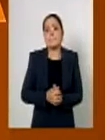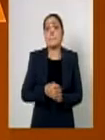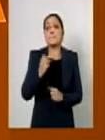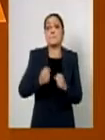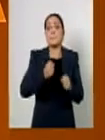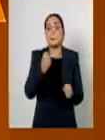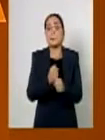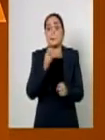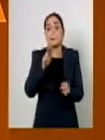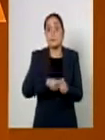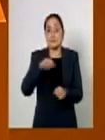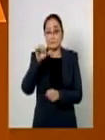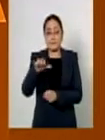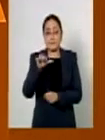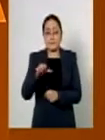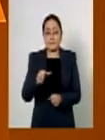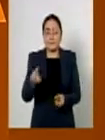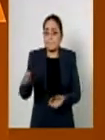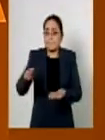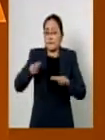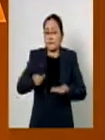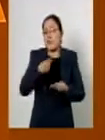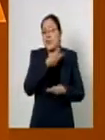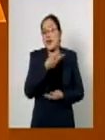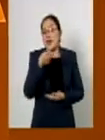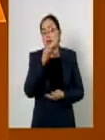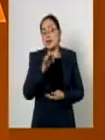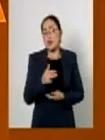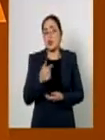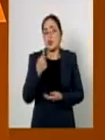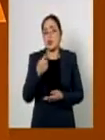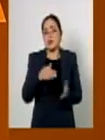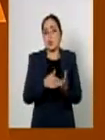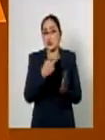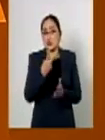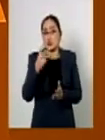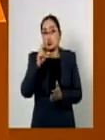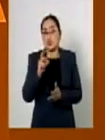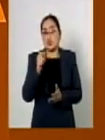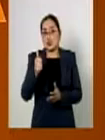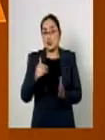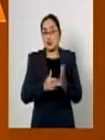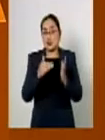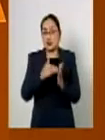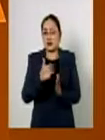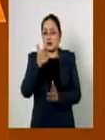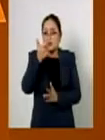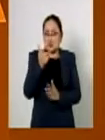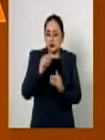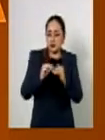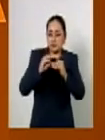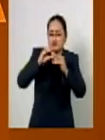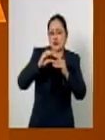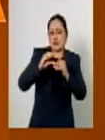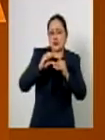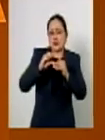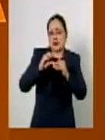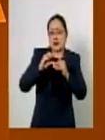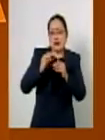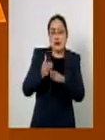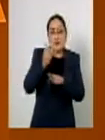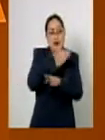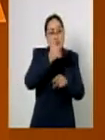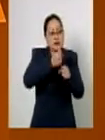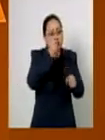2016 dispusieron de 351 mil 236 millones de pesos más que en